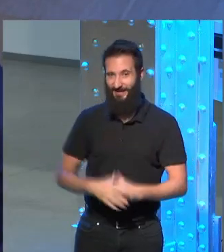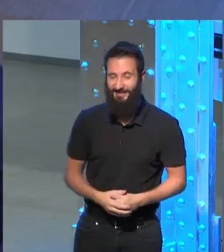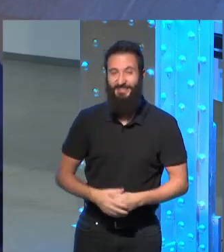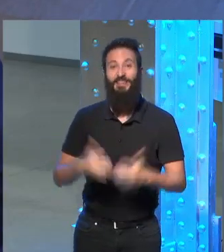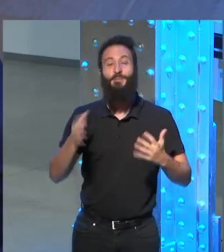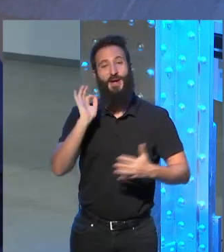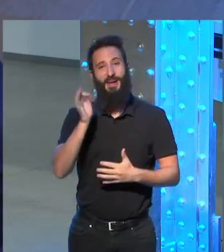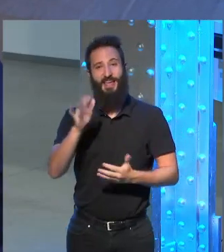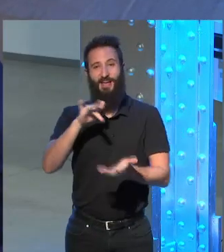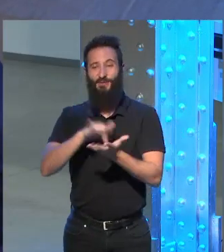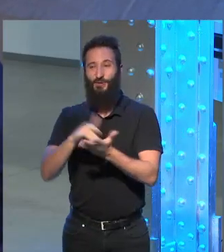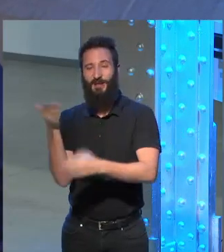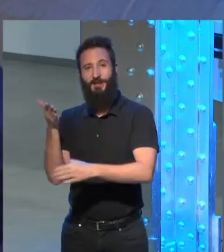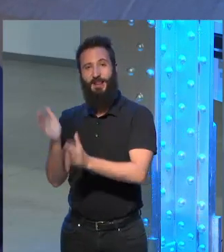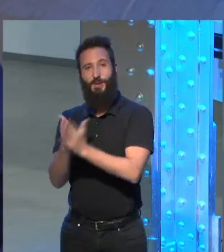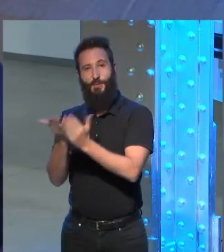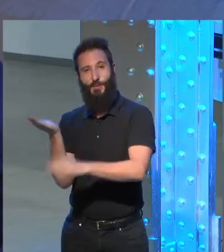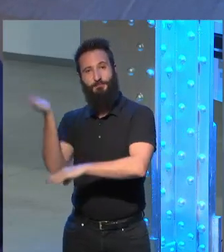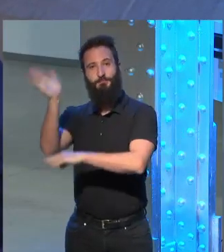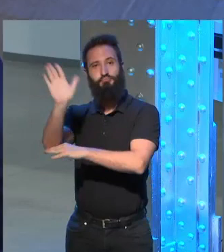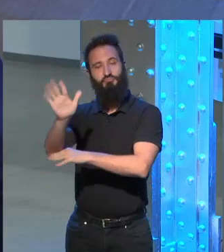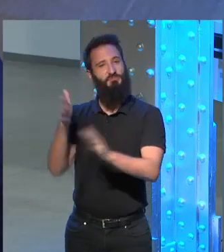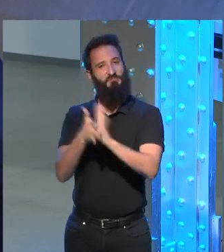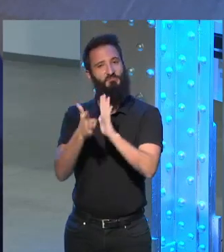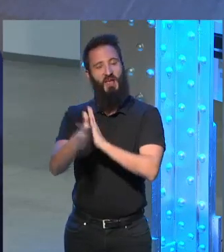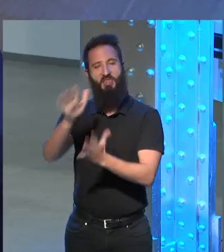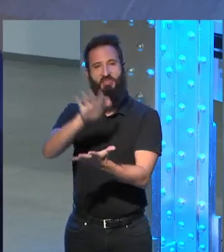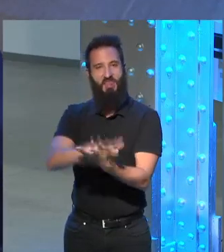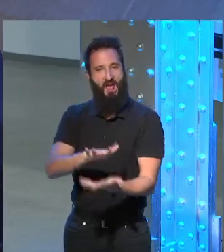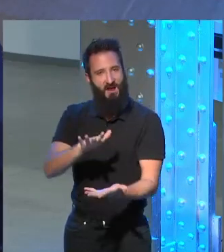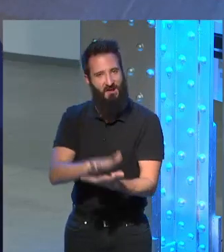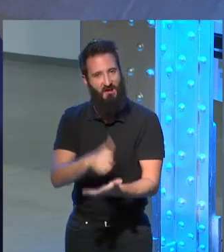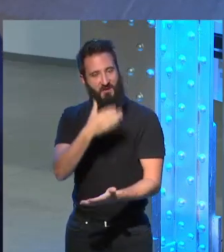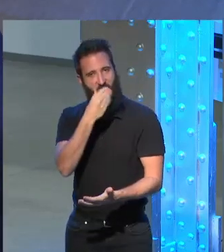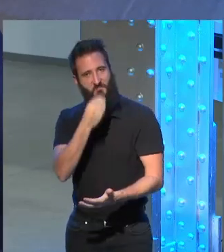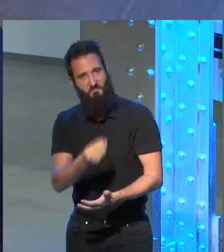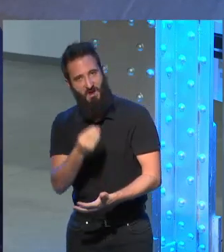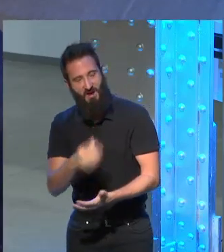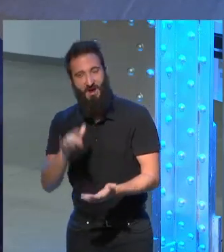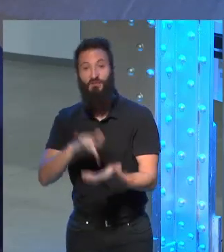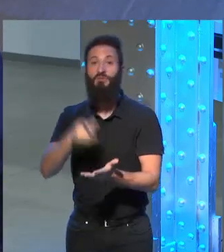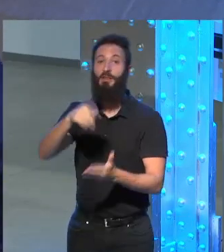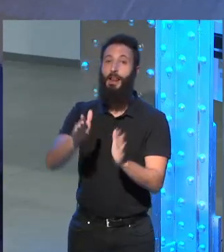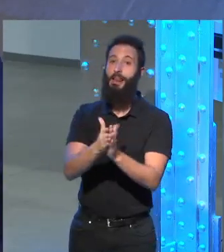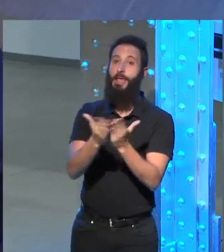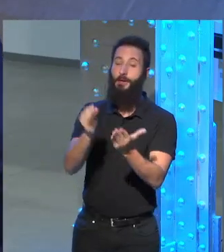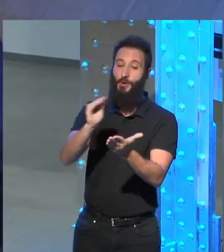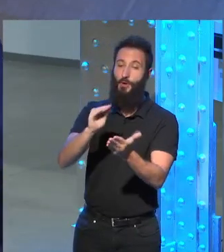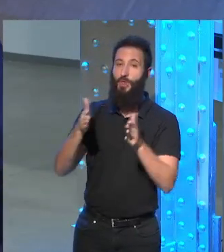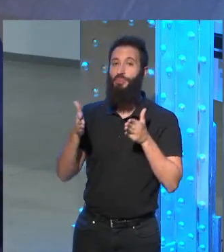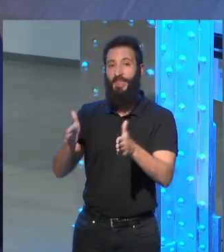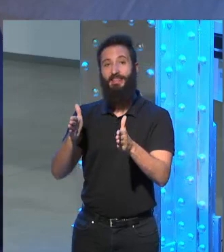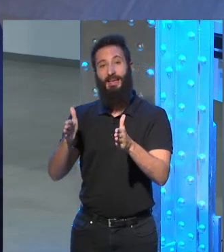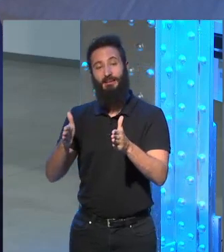la presentación fue muy serena muy tranquila incluso firmé el libro en librerías